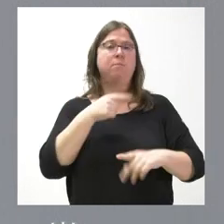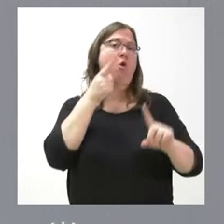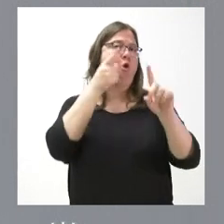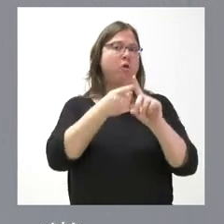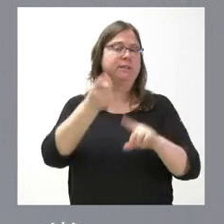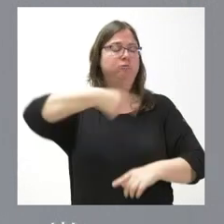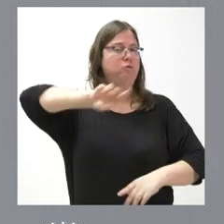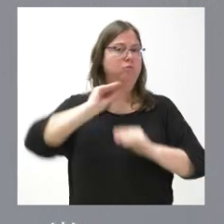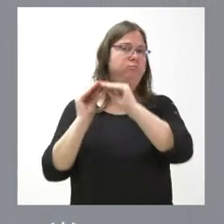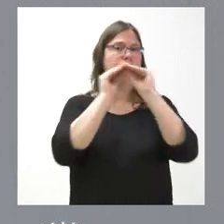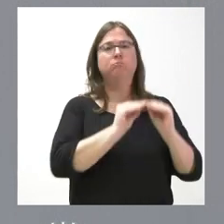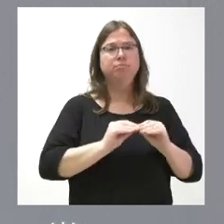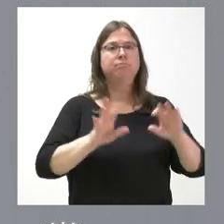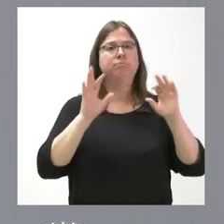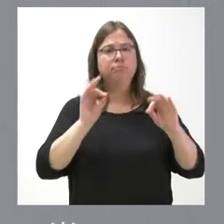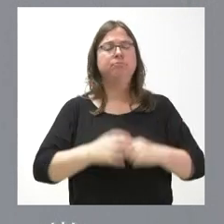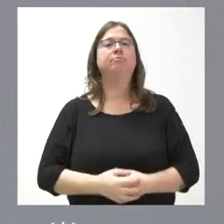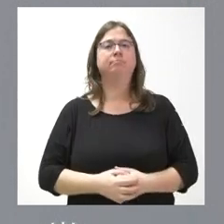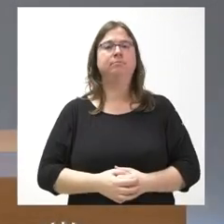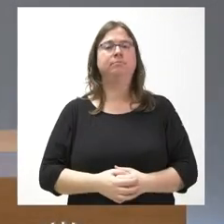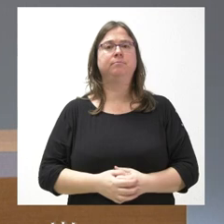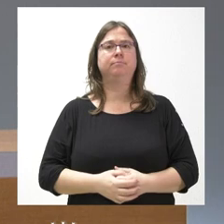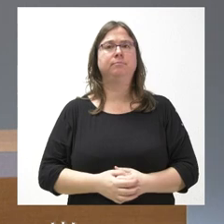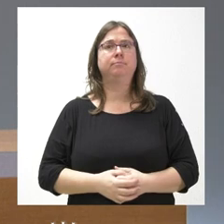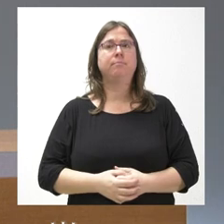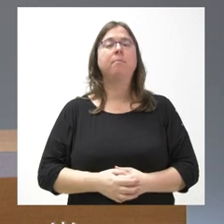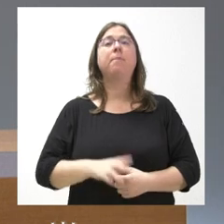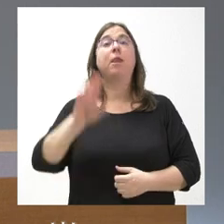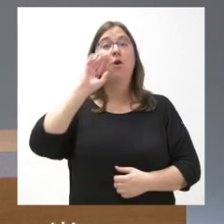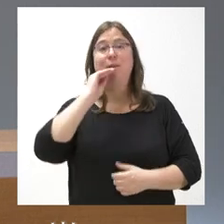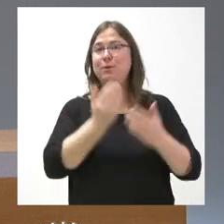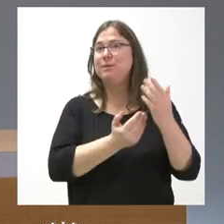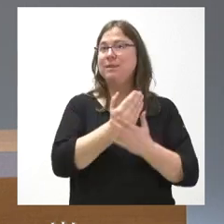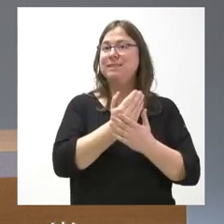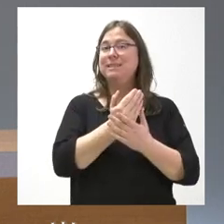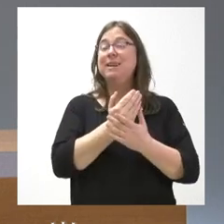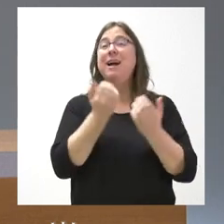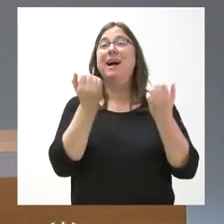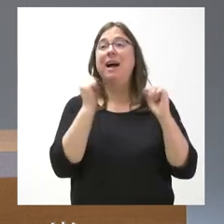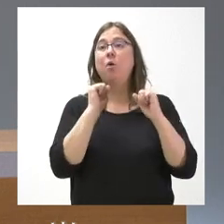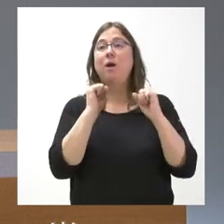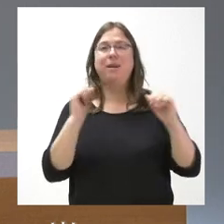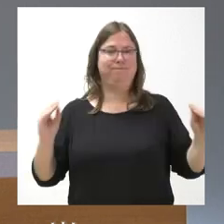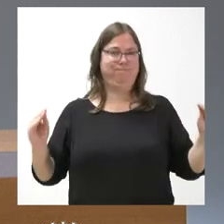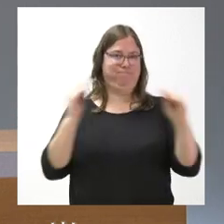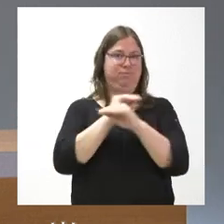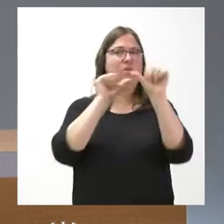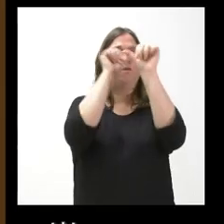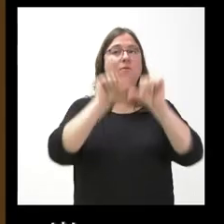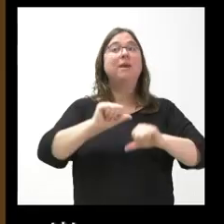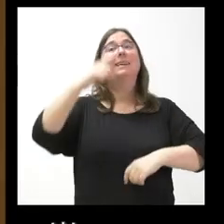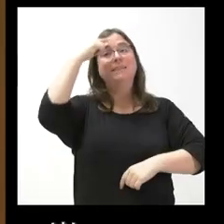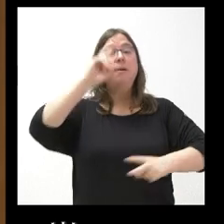compartimos y, particularmente, con parte de la Junta de Castilla y León. Sí, hola, buenos días. Más allá de que no comparten la forma, saber si han